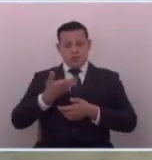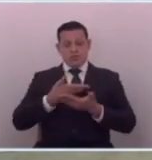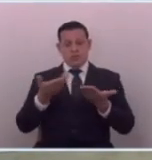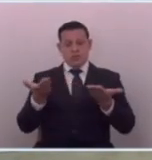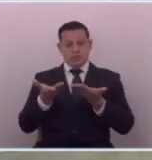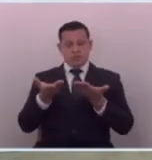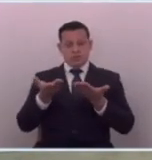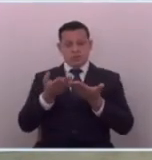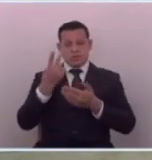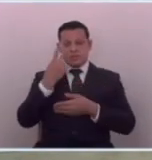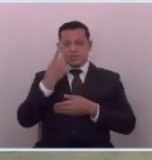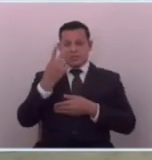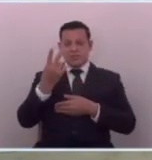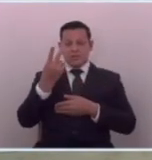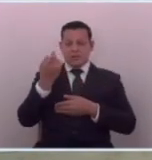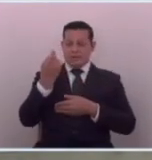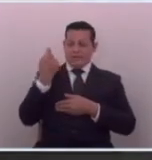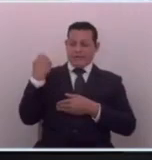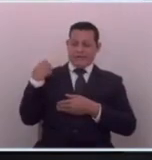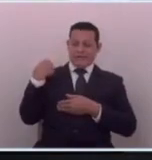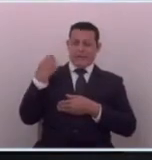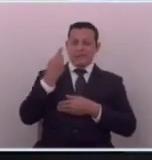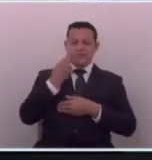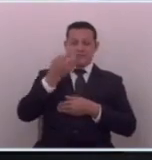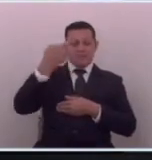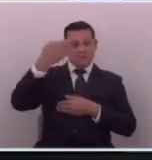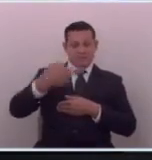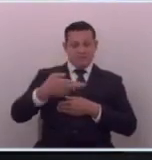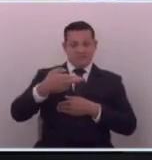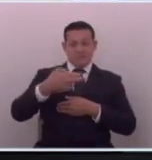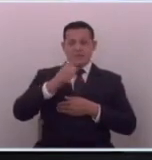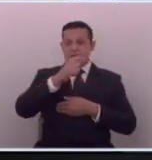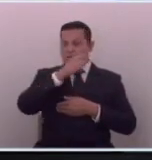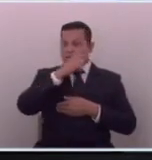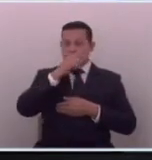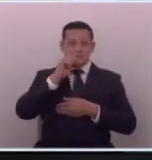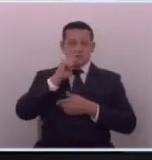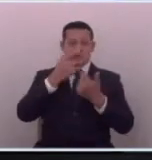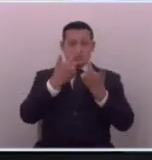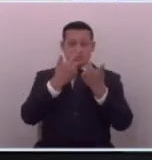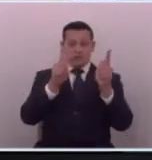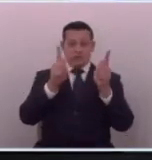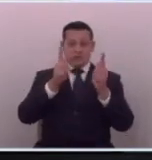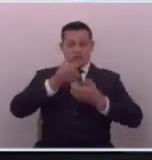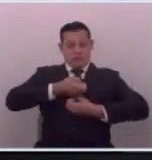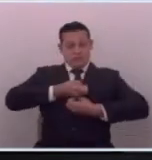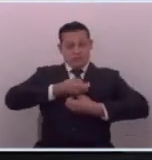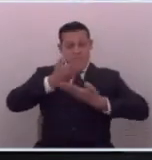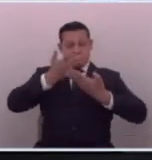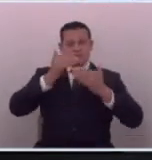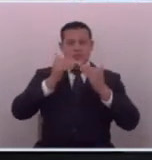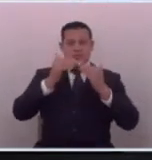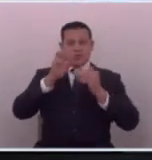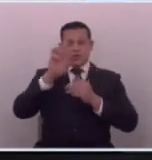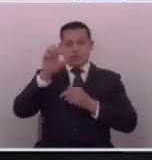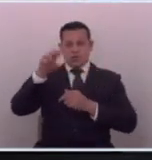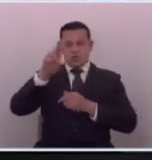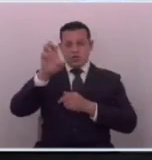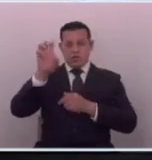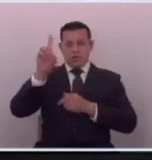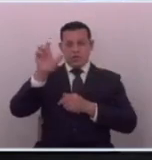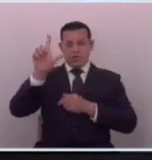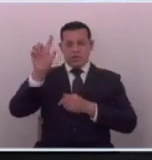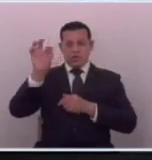un viraje hacia el pasado y vemos realmente como callaron esa libre expresión por ejemplo tenemos a Roque Dalton